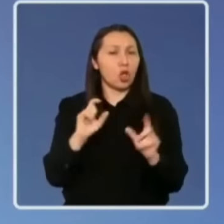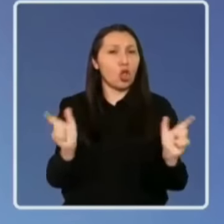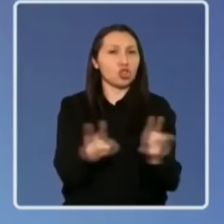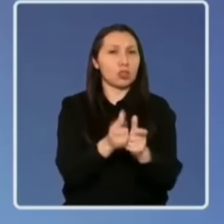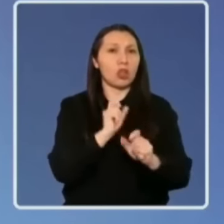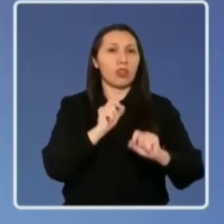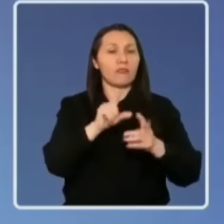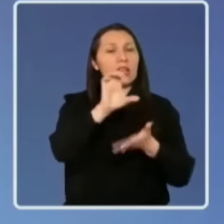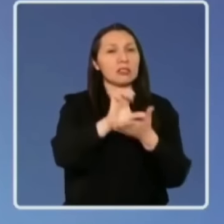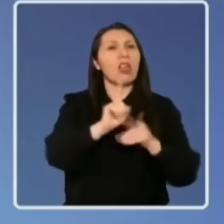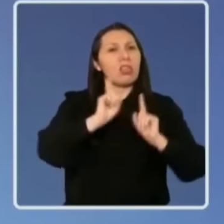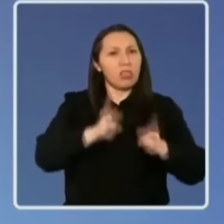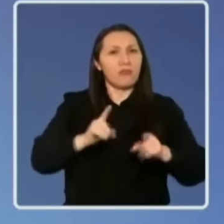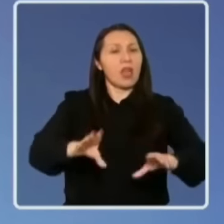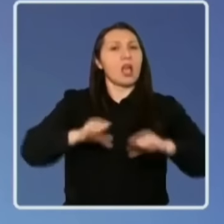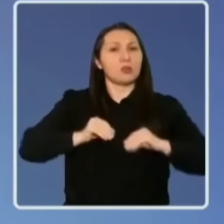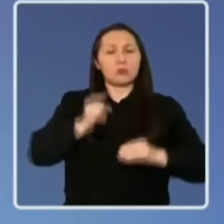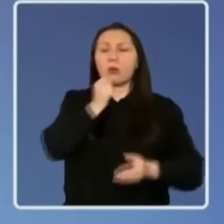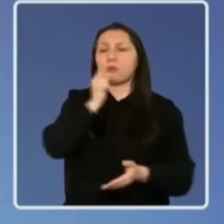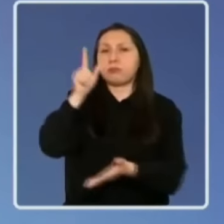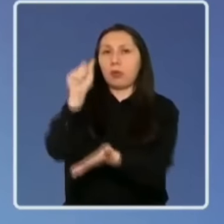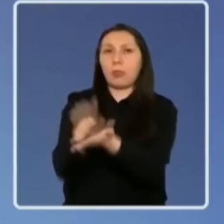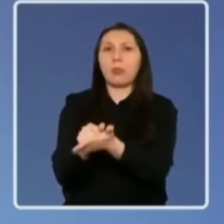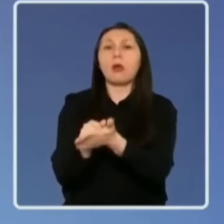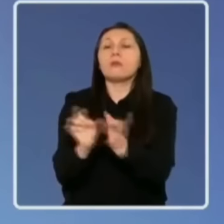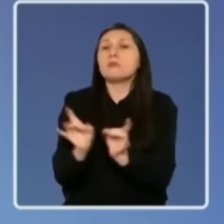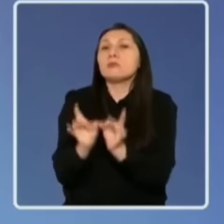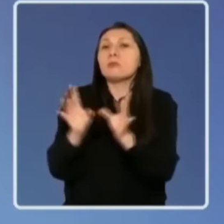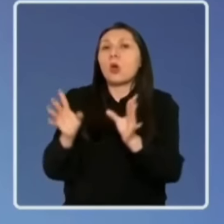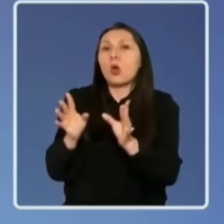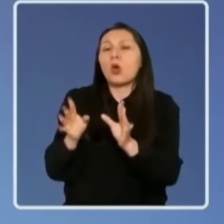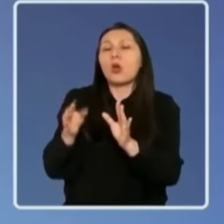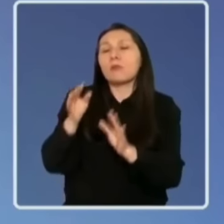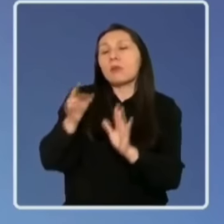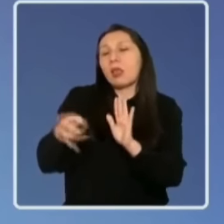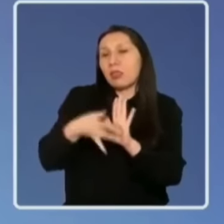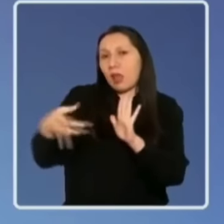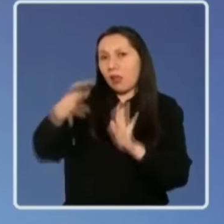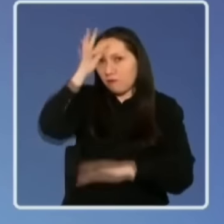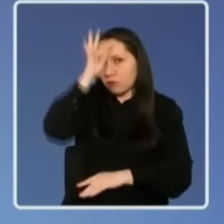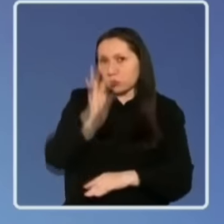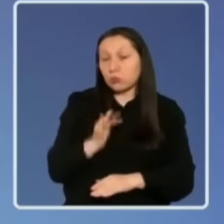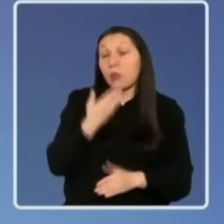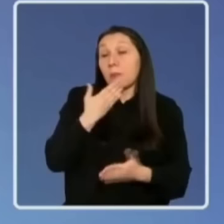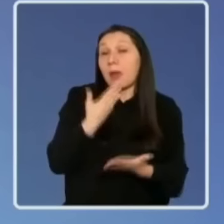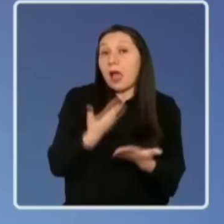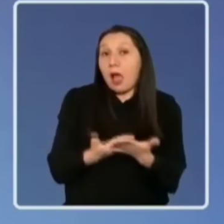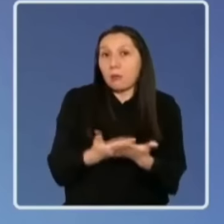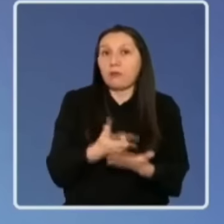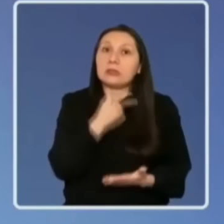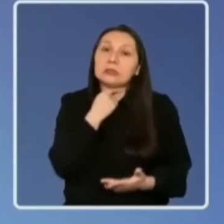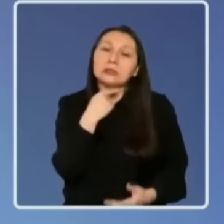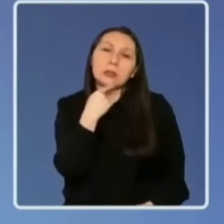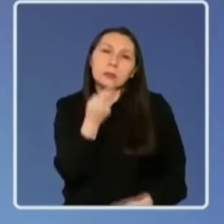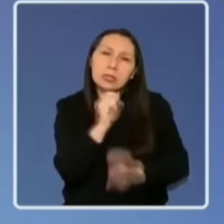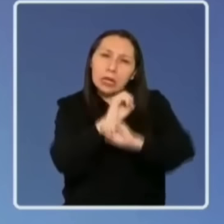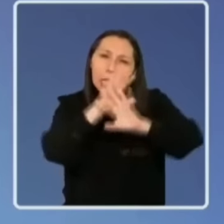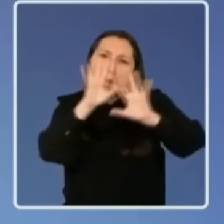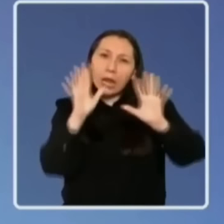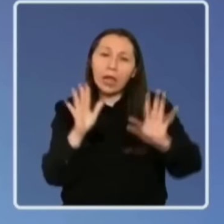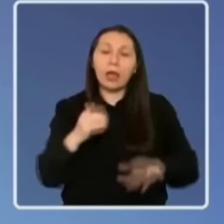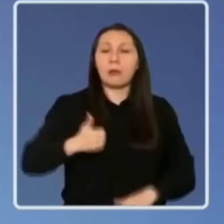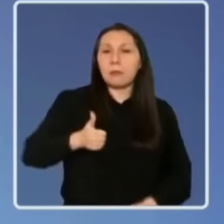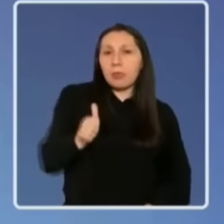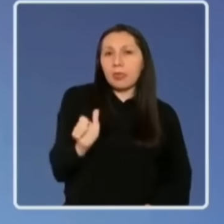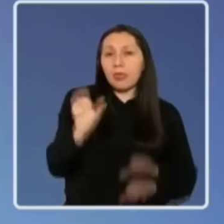de Defensa del Estado tiene que asumir una querella respecto a eventuales delitos de funcionarios y también queríamos aprovechar de si nos podía precisar si la PDI